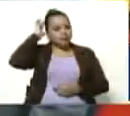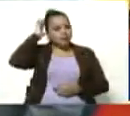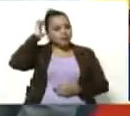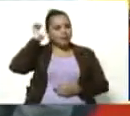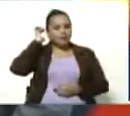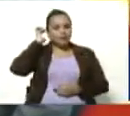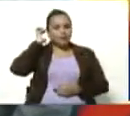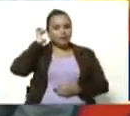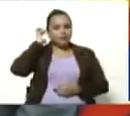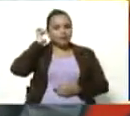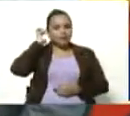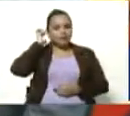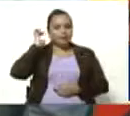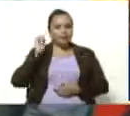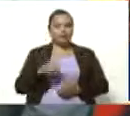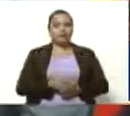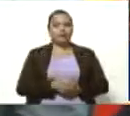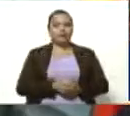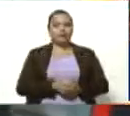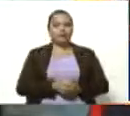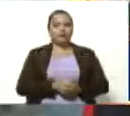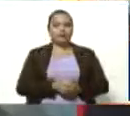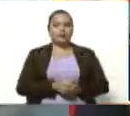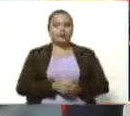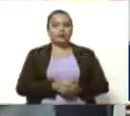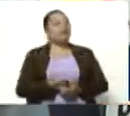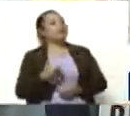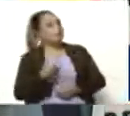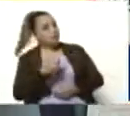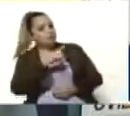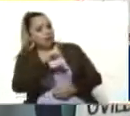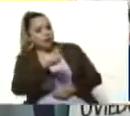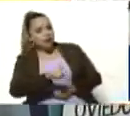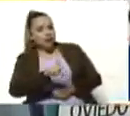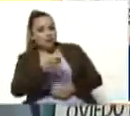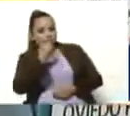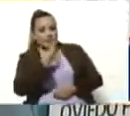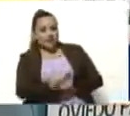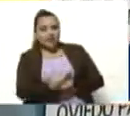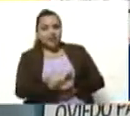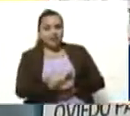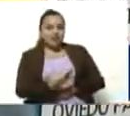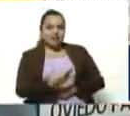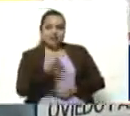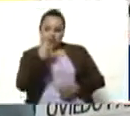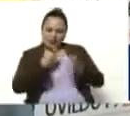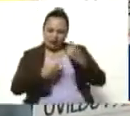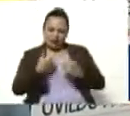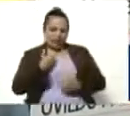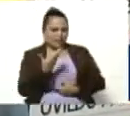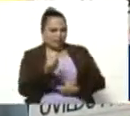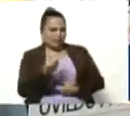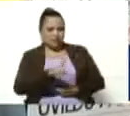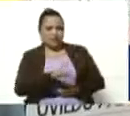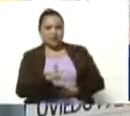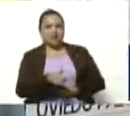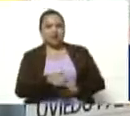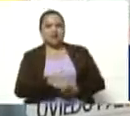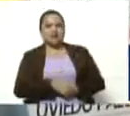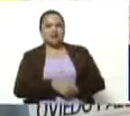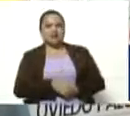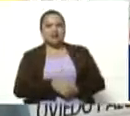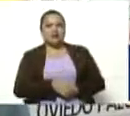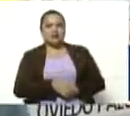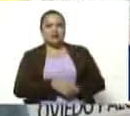Le dedicaría... ¡Wow! ¡Qué pregunta linda! La verdad que no suelen hacerlas. Pero